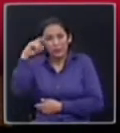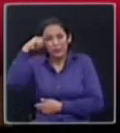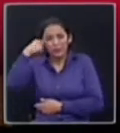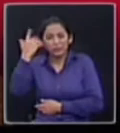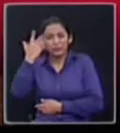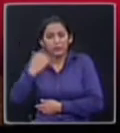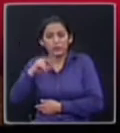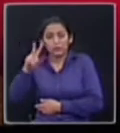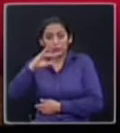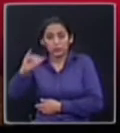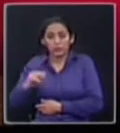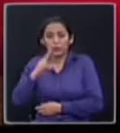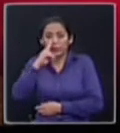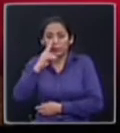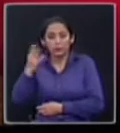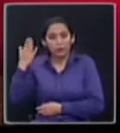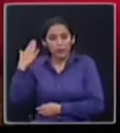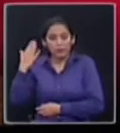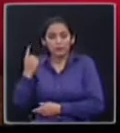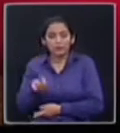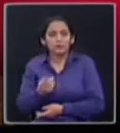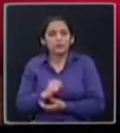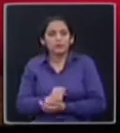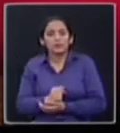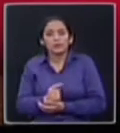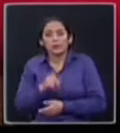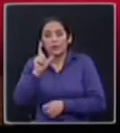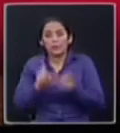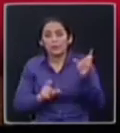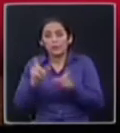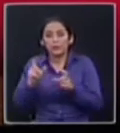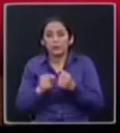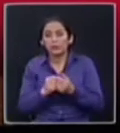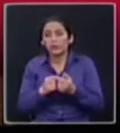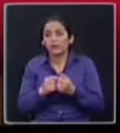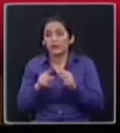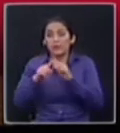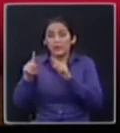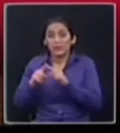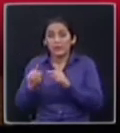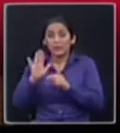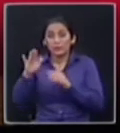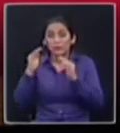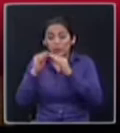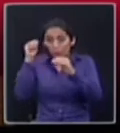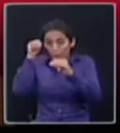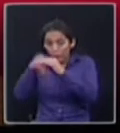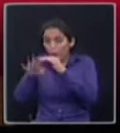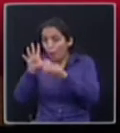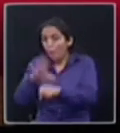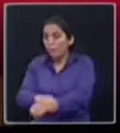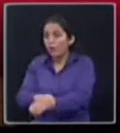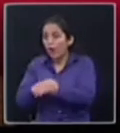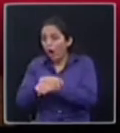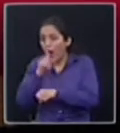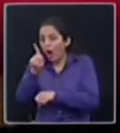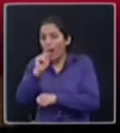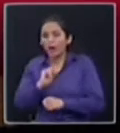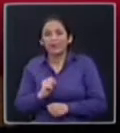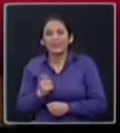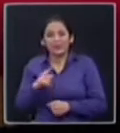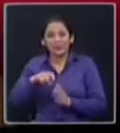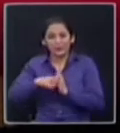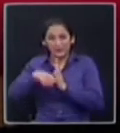se dio toda esta realidad en donde el Ecuador se levantó con los allanamientos, uno de esos allanamientos, la casa del contralor Carlos Pollitt, la